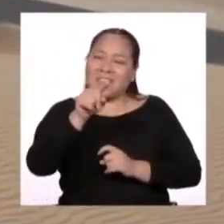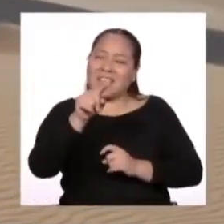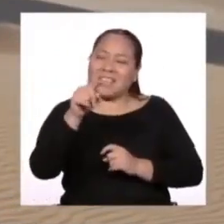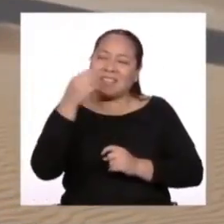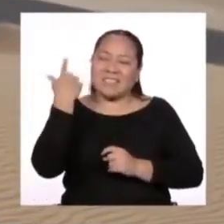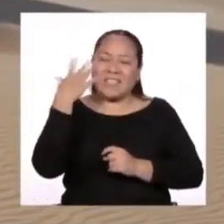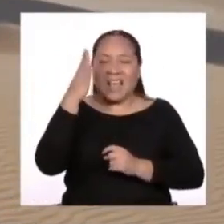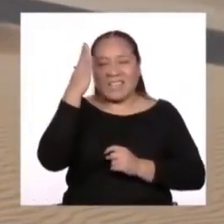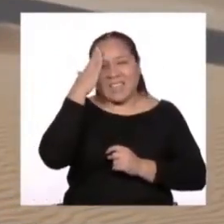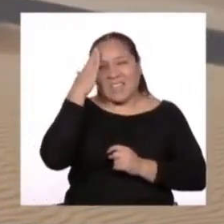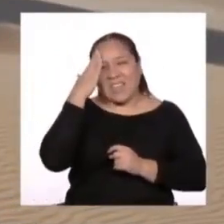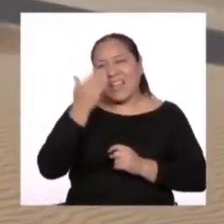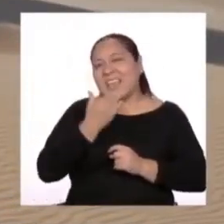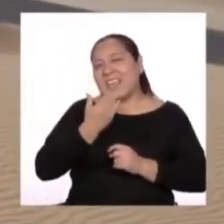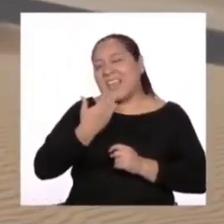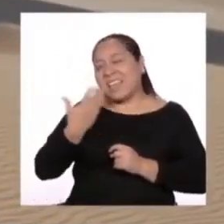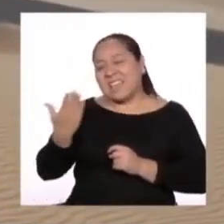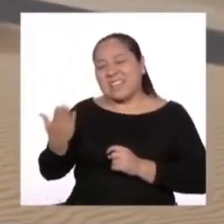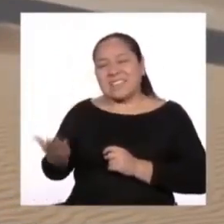inmediatamente quién es.